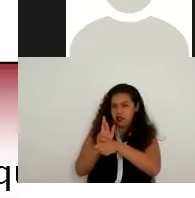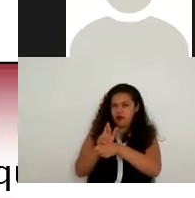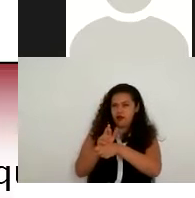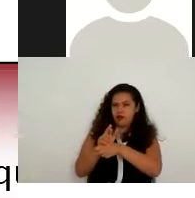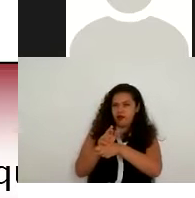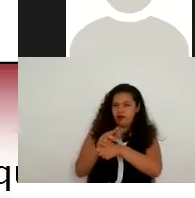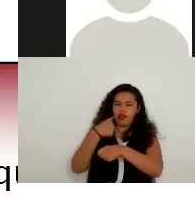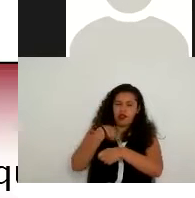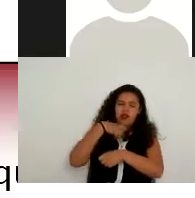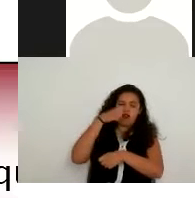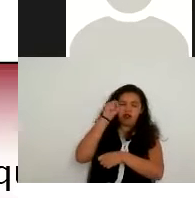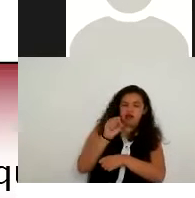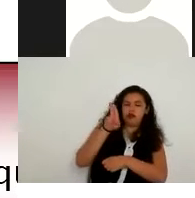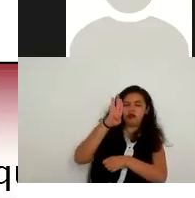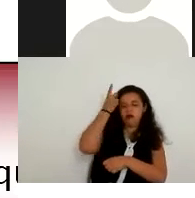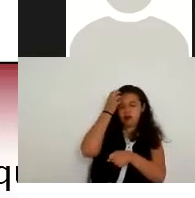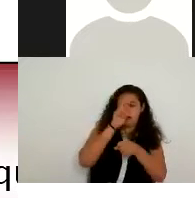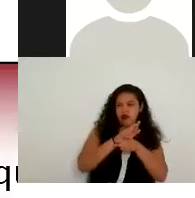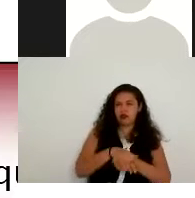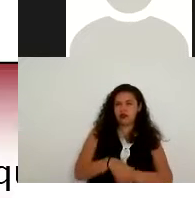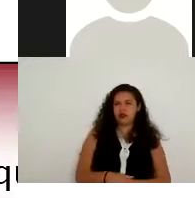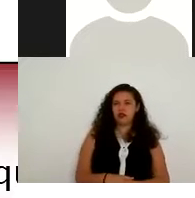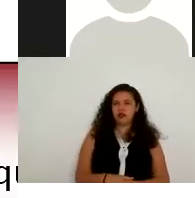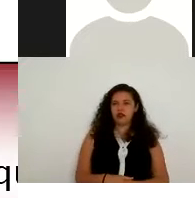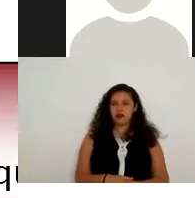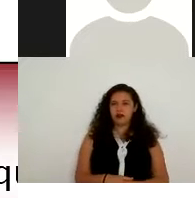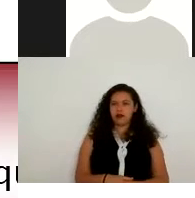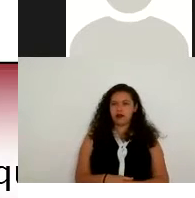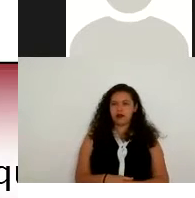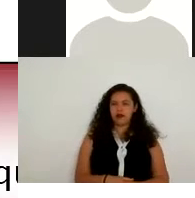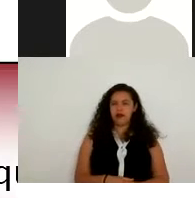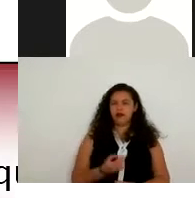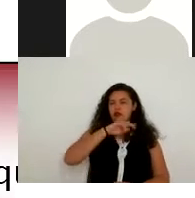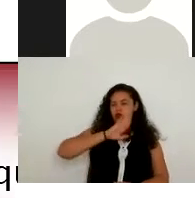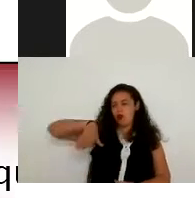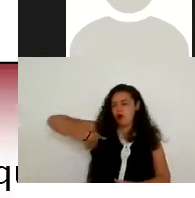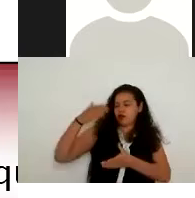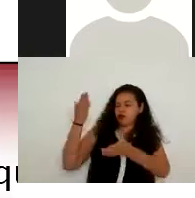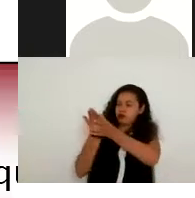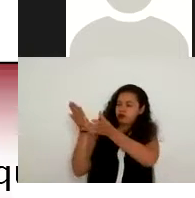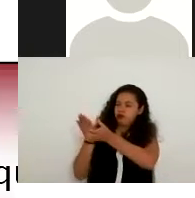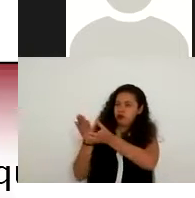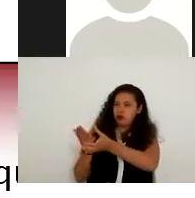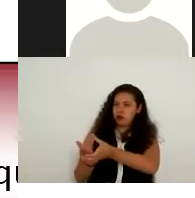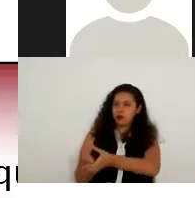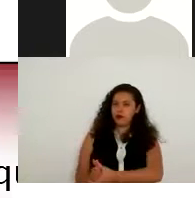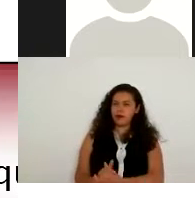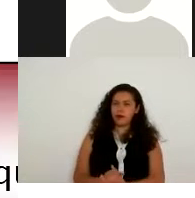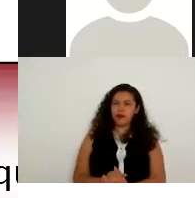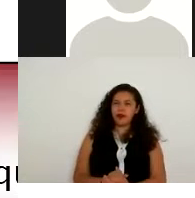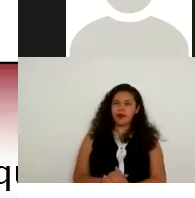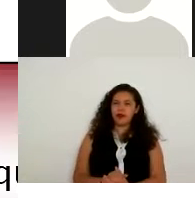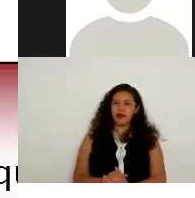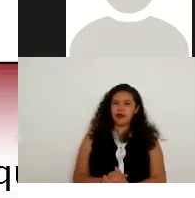subdirectora y las tenemos archivadas dentro de los todos los datos que tenemos si